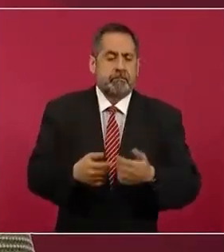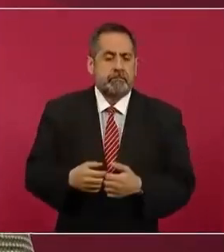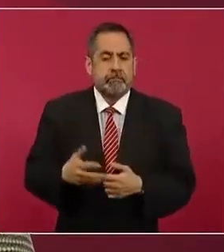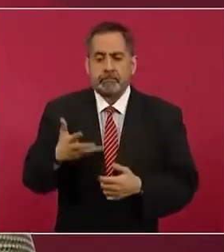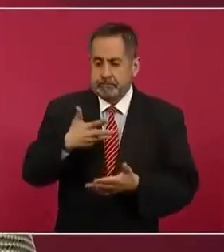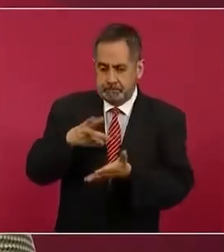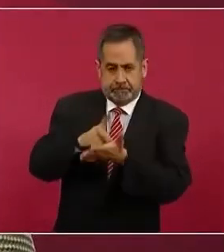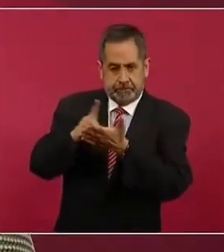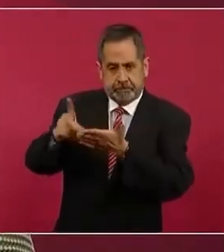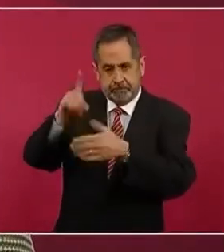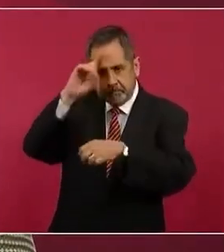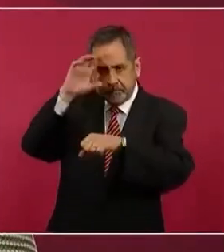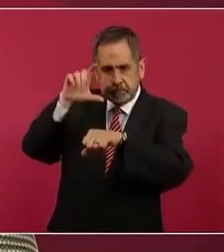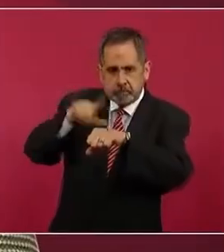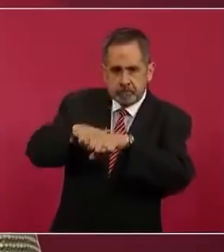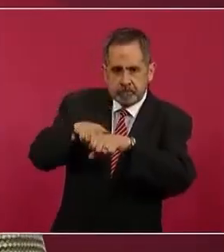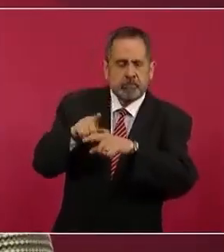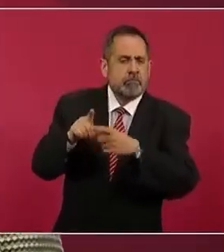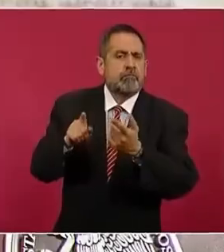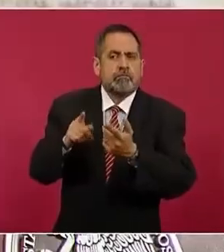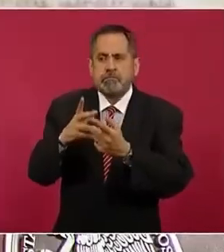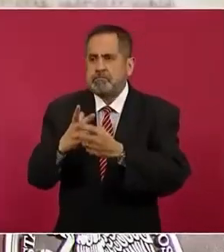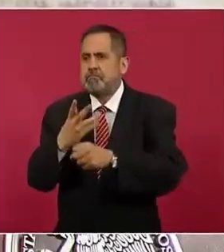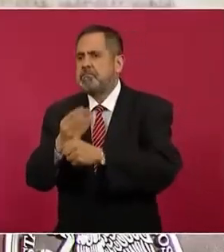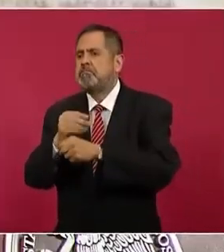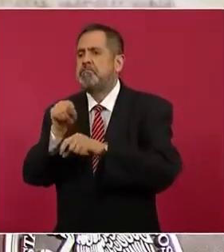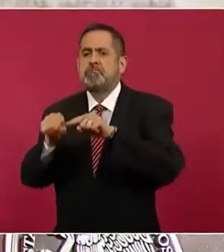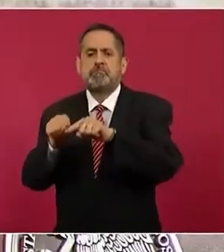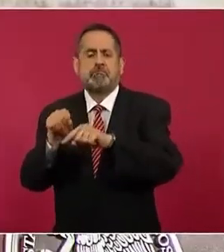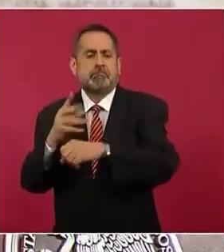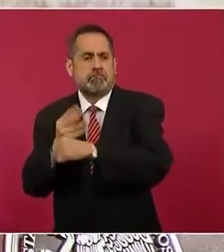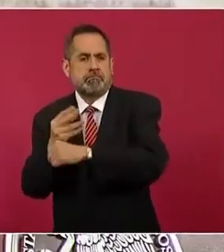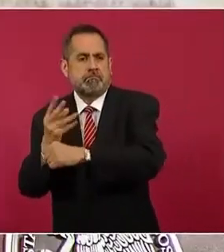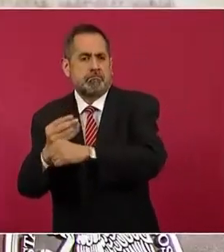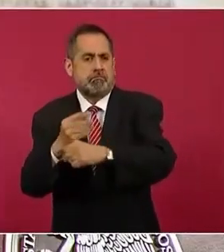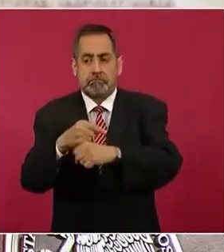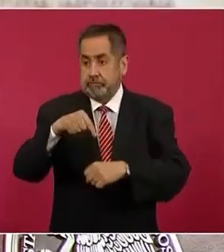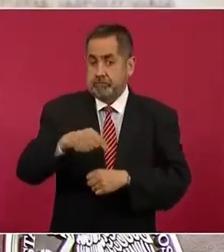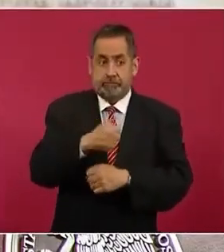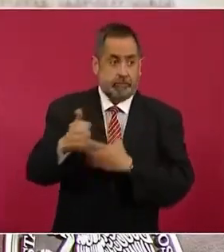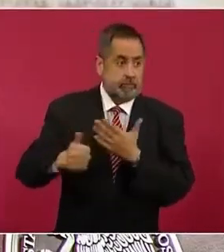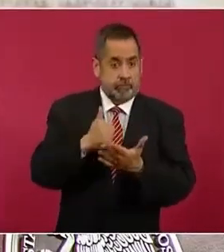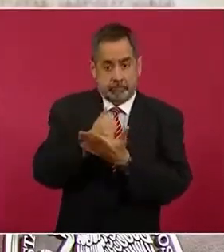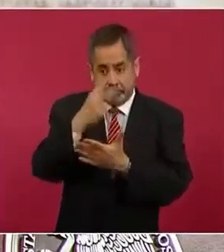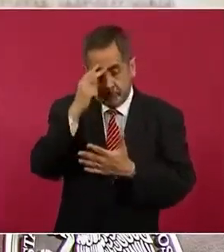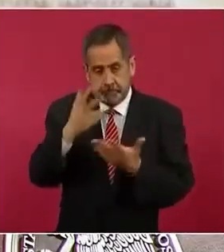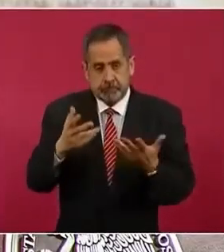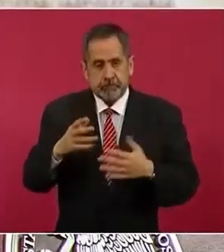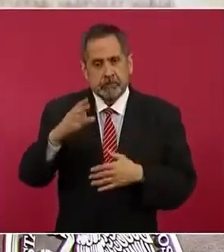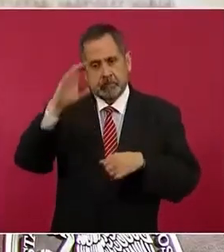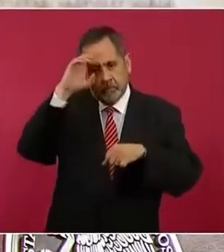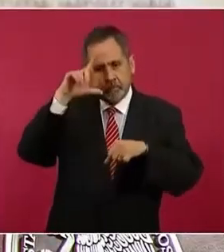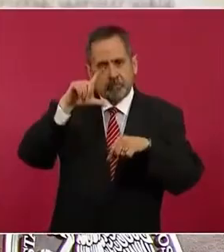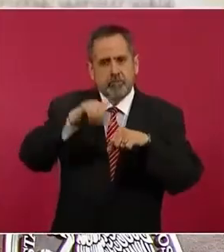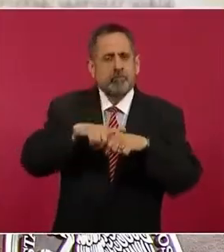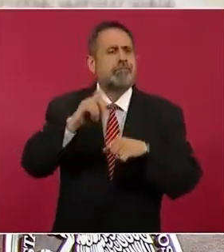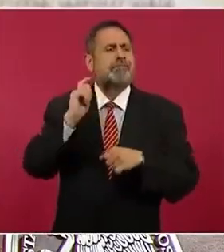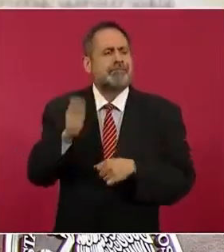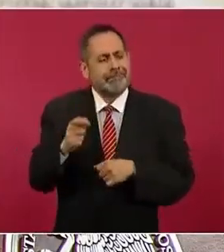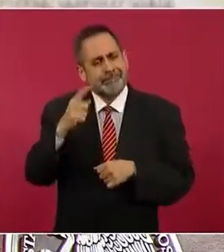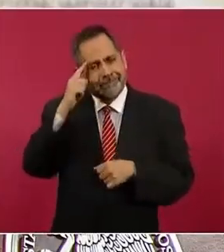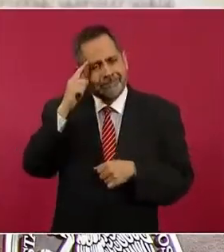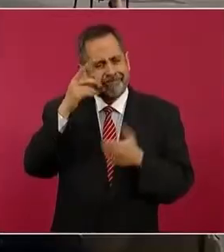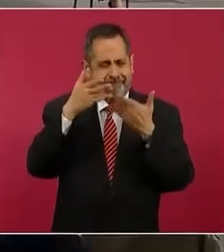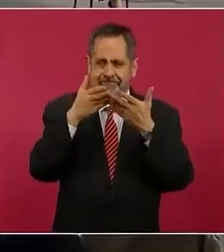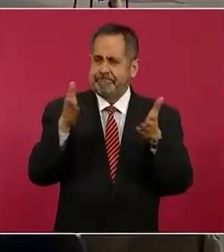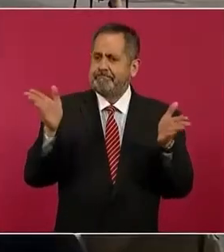culturales que se están reforzando en esta Ciudad de México y la cultura vista en un ámbito mucho más